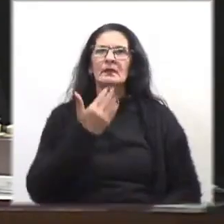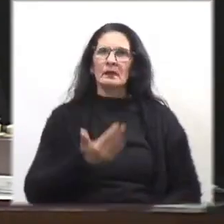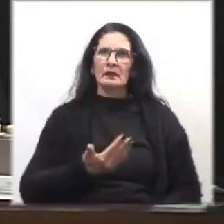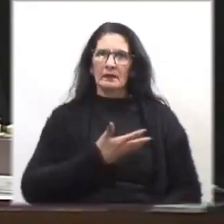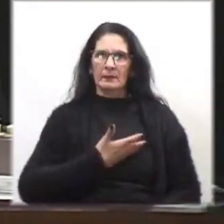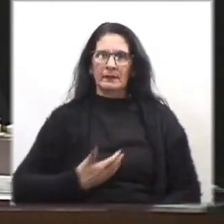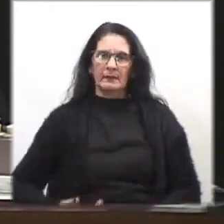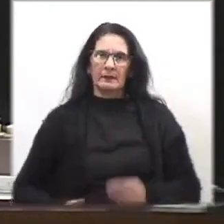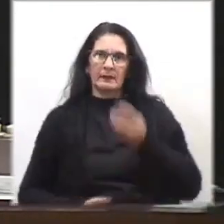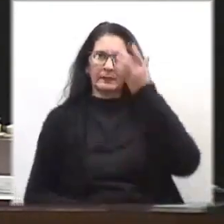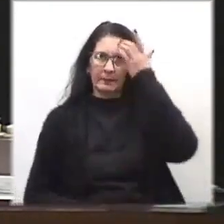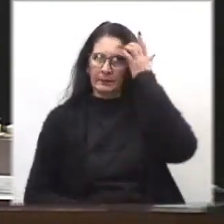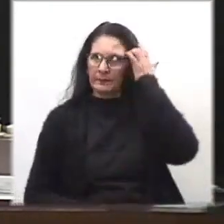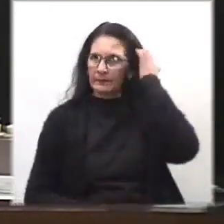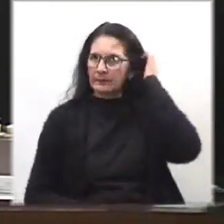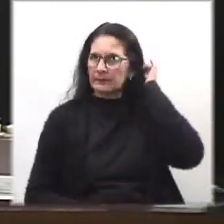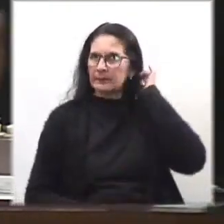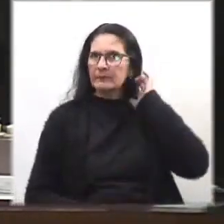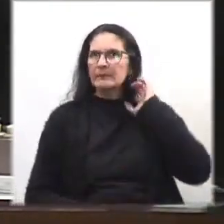Presidente,